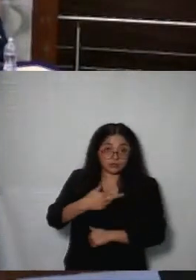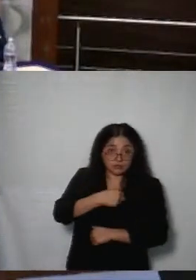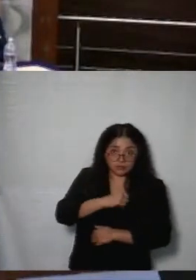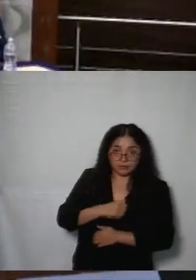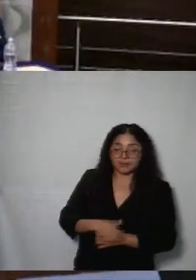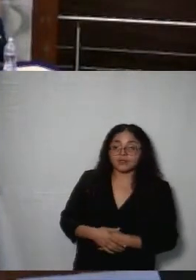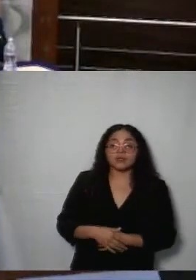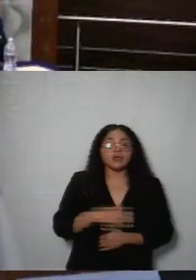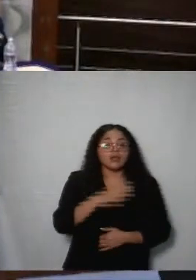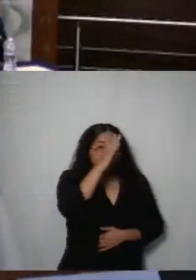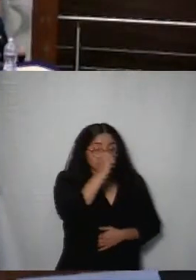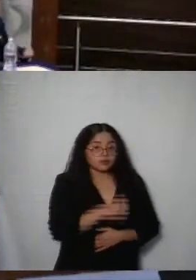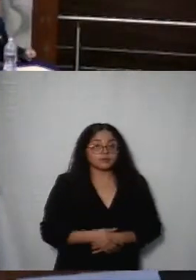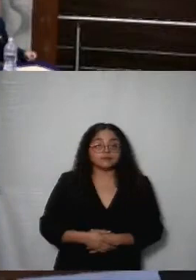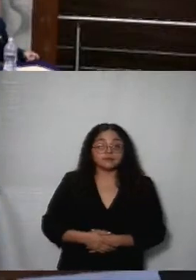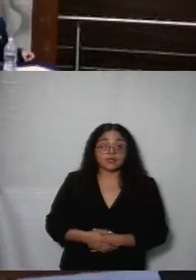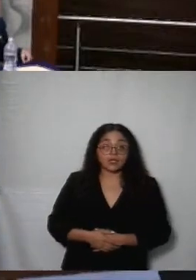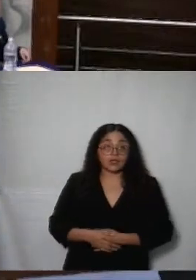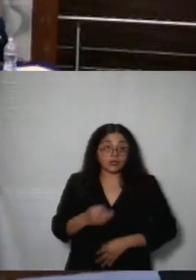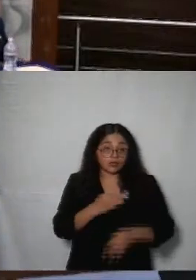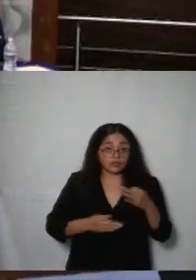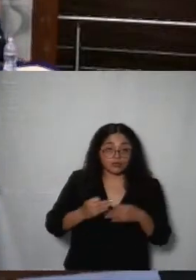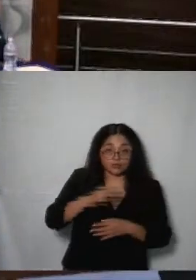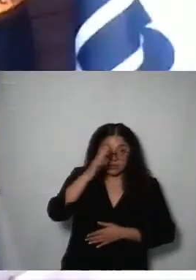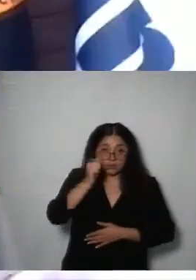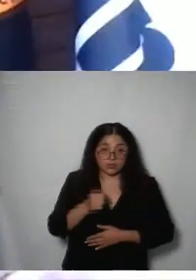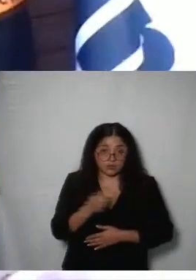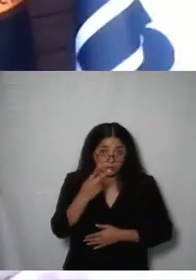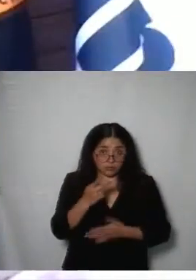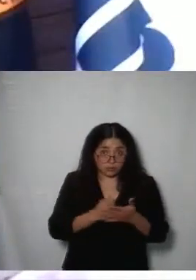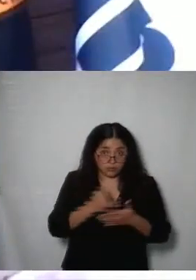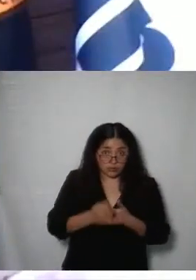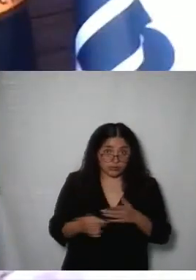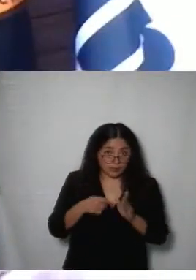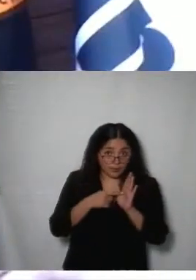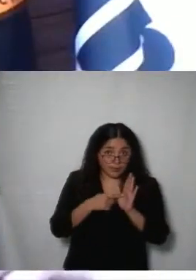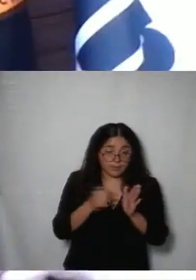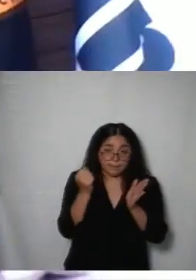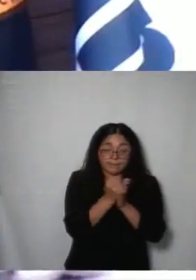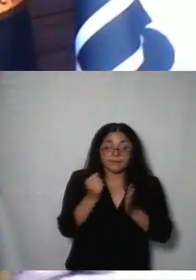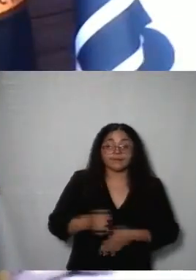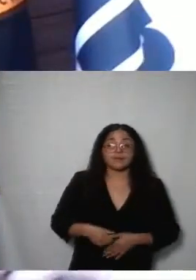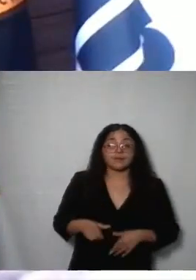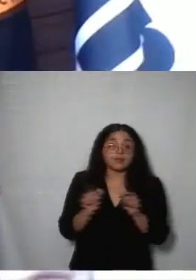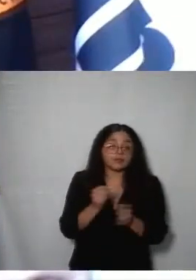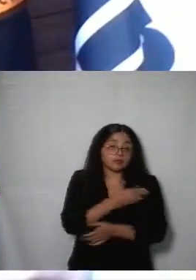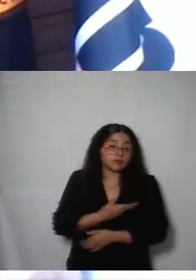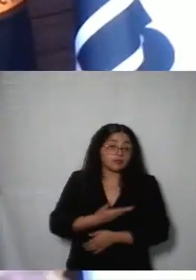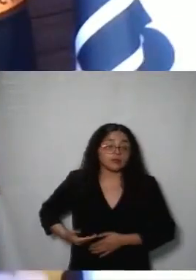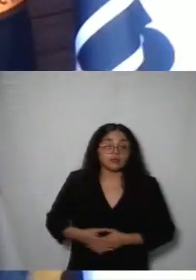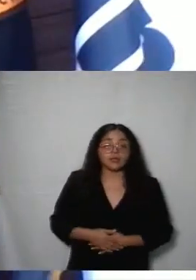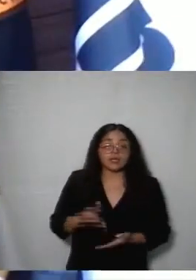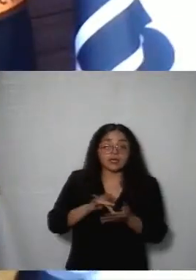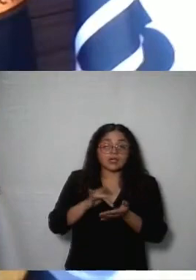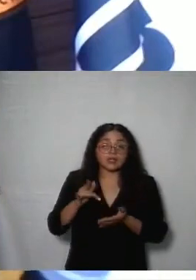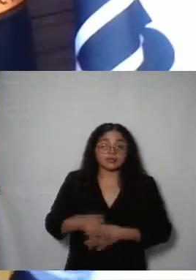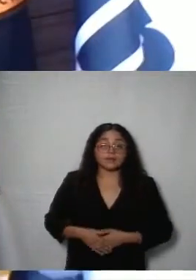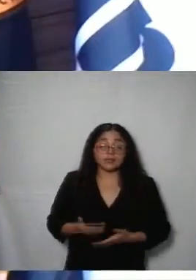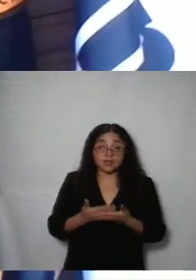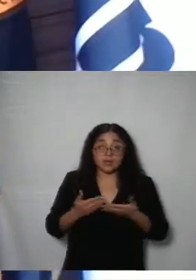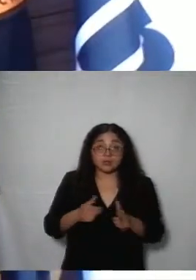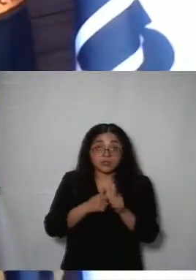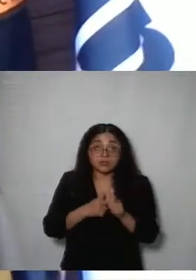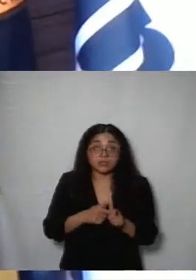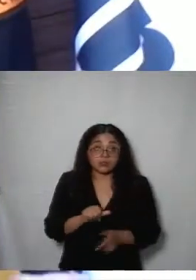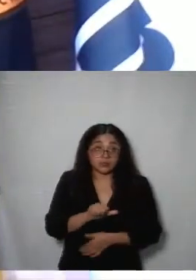comisionado Guerrero a favor Se aprueban por unanimidad los dos proyectos presentados Es cuanto comisionado Presidente Muchas gracias